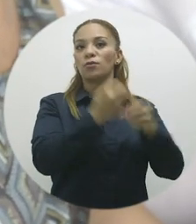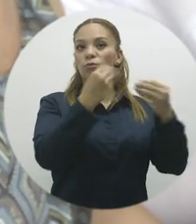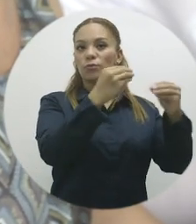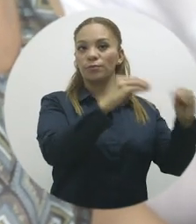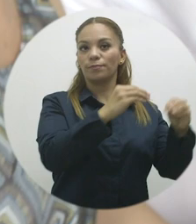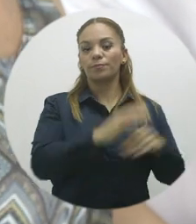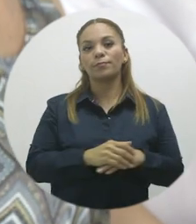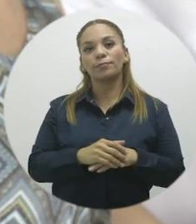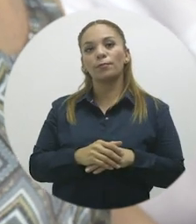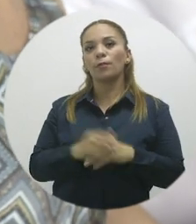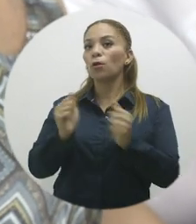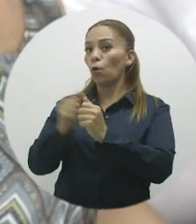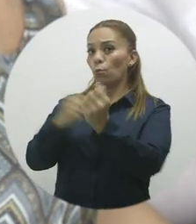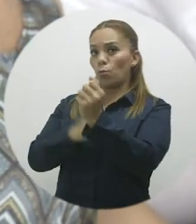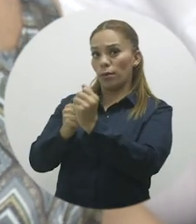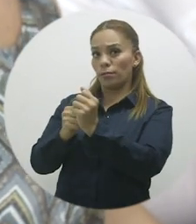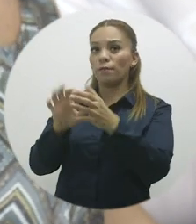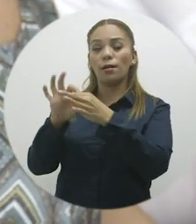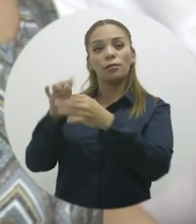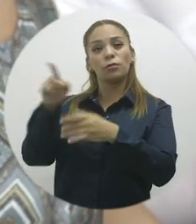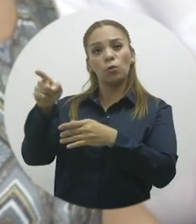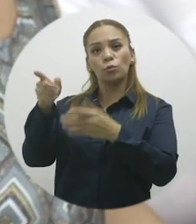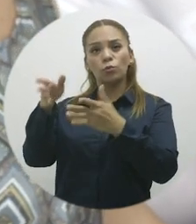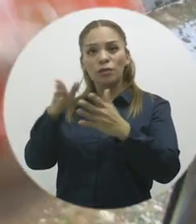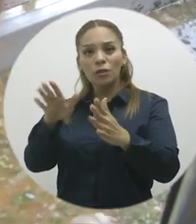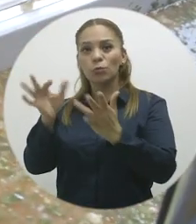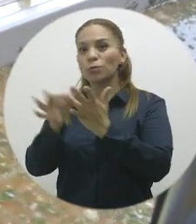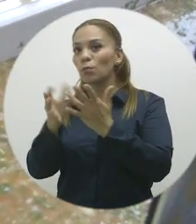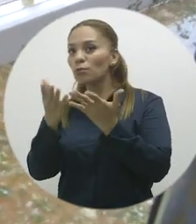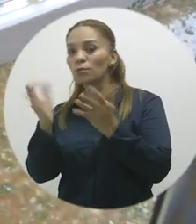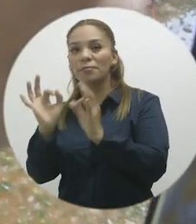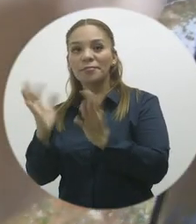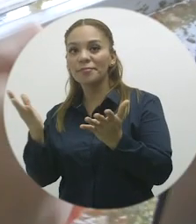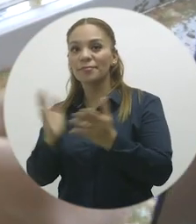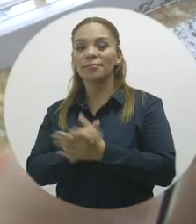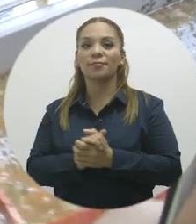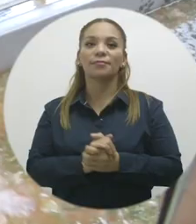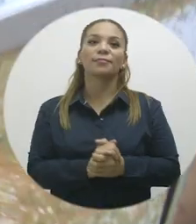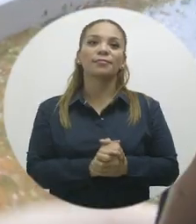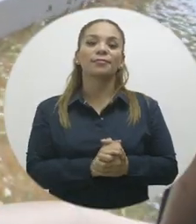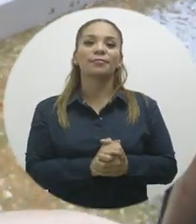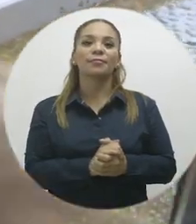por 6 años ¿Con cuente en relación a los chicos? a sus amigos este